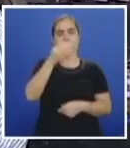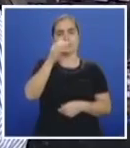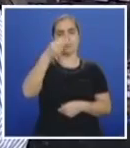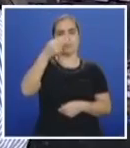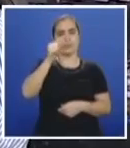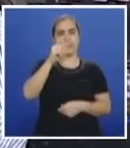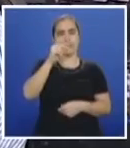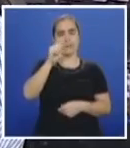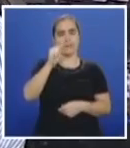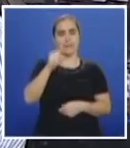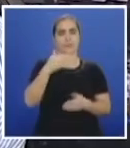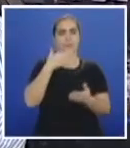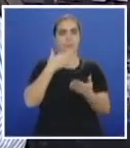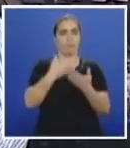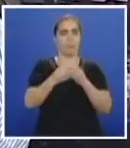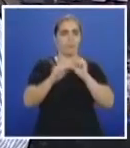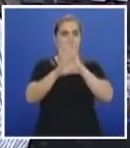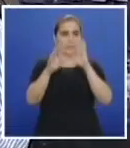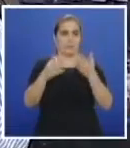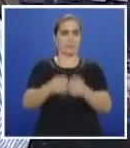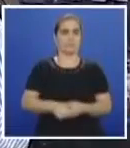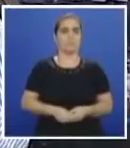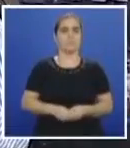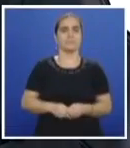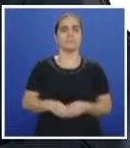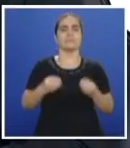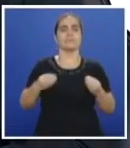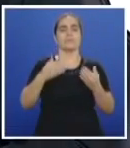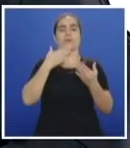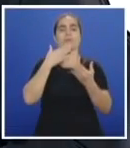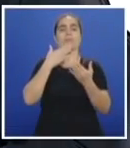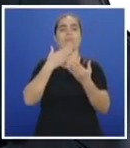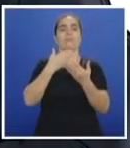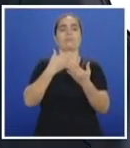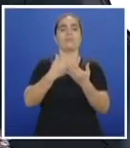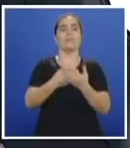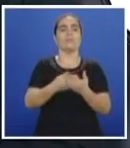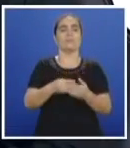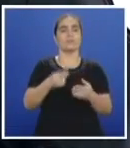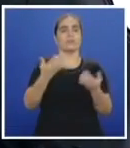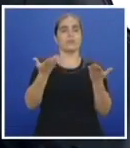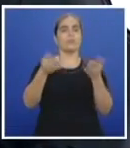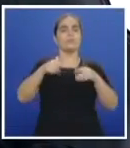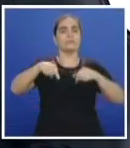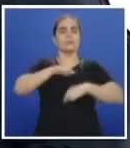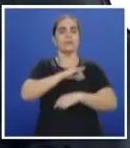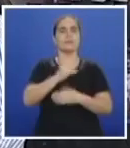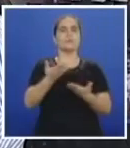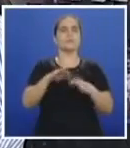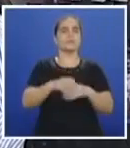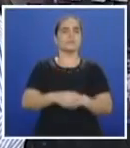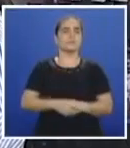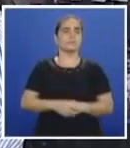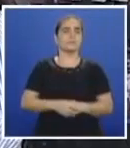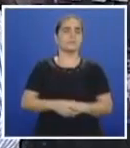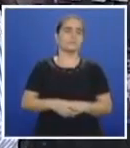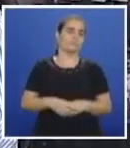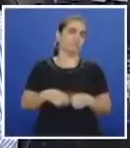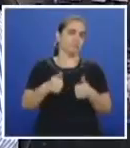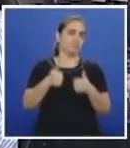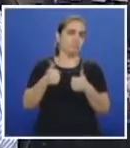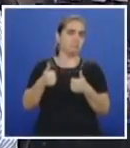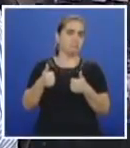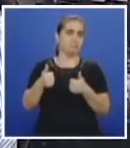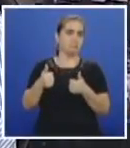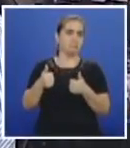Hola, buenos días para todos. ¿Cómo le hicieron? Bien, señor. Muchísimas gracias. Con frío, por fortuna. ¿Cómo está Cali en este momento? No, bien, bien.